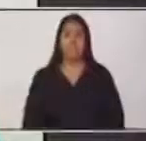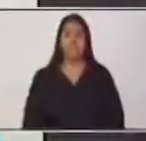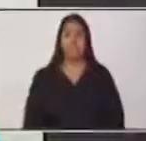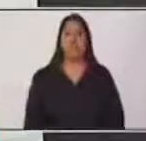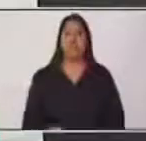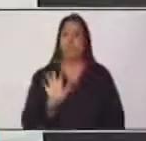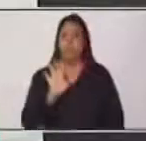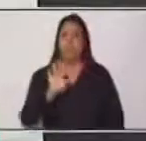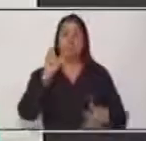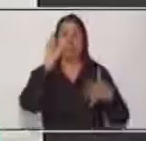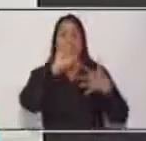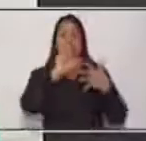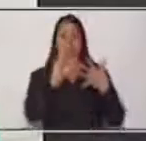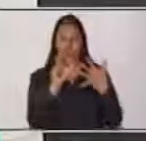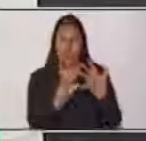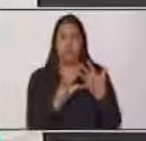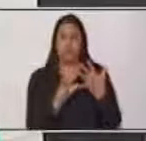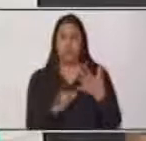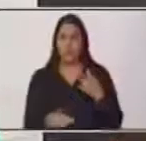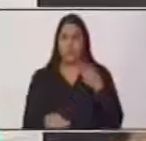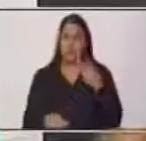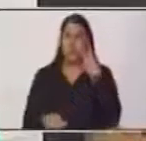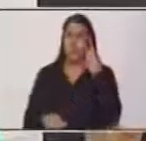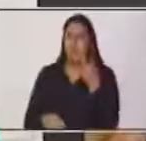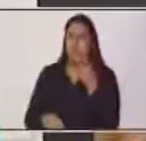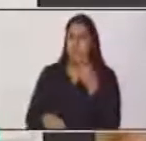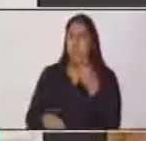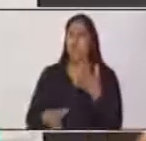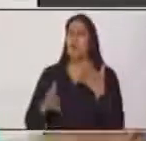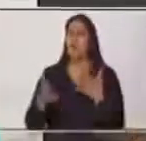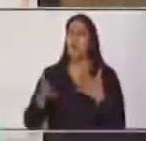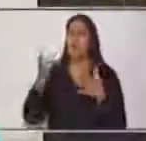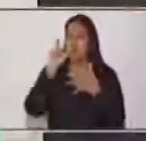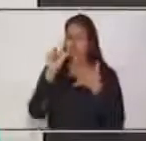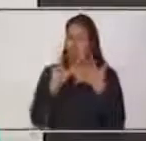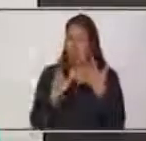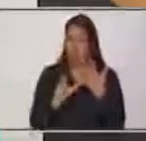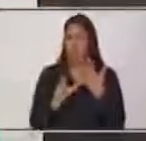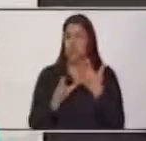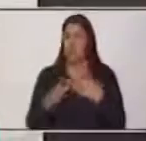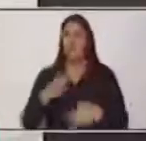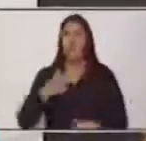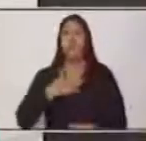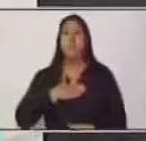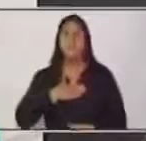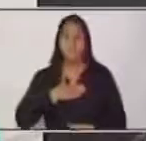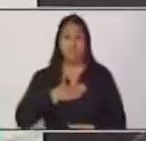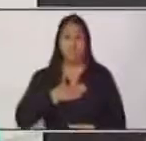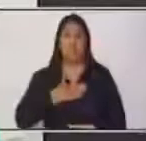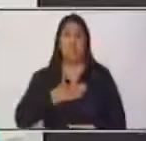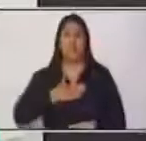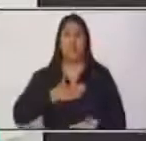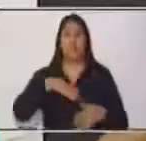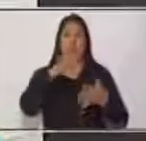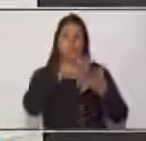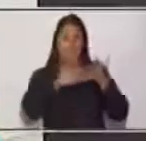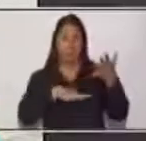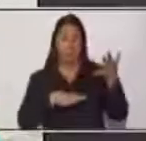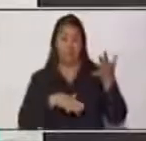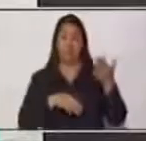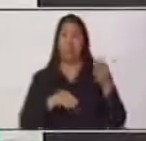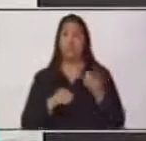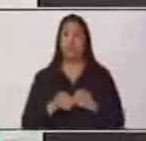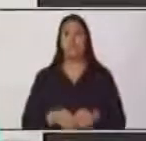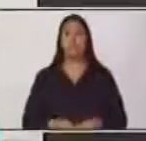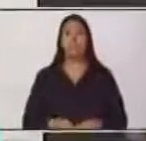Características. Tomando en cuenta, entonces, las características de mi texto expositivo, vamos